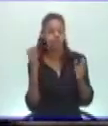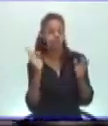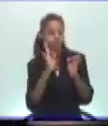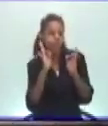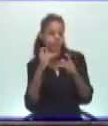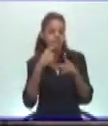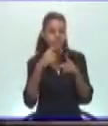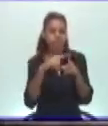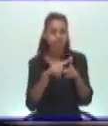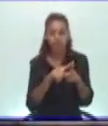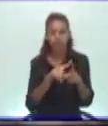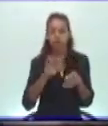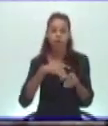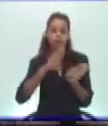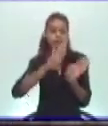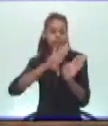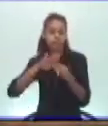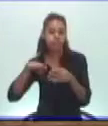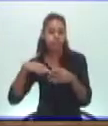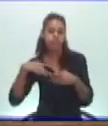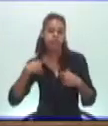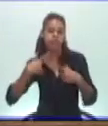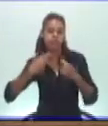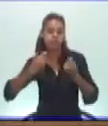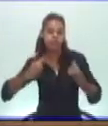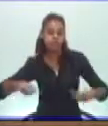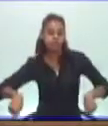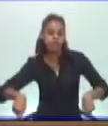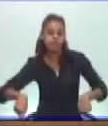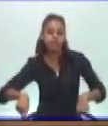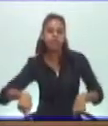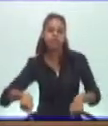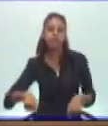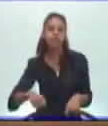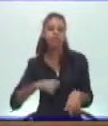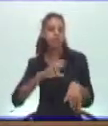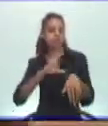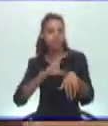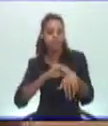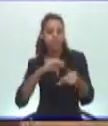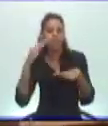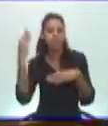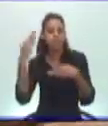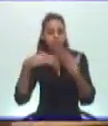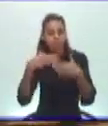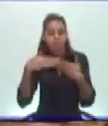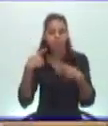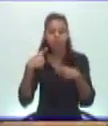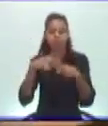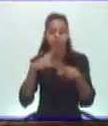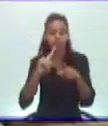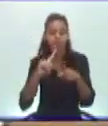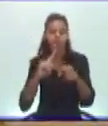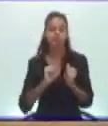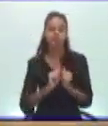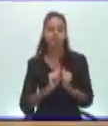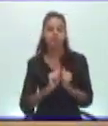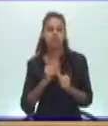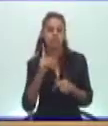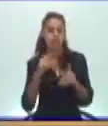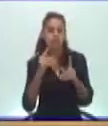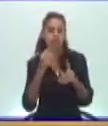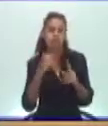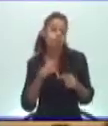problemas. También hay quien espera encontrar un apoyo para realizar esfuerzos por encima de sus posibilidades.